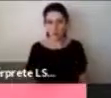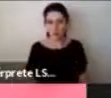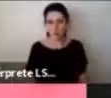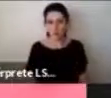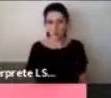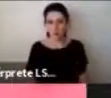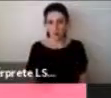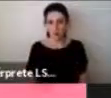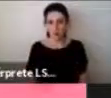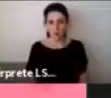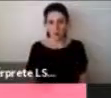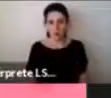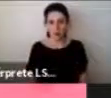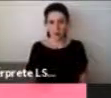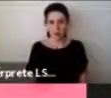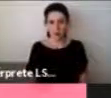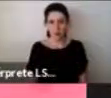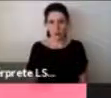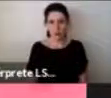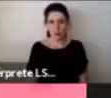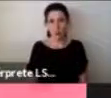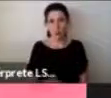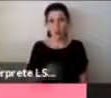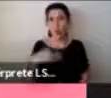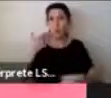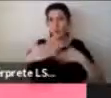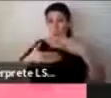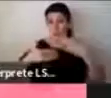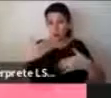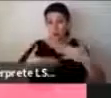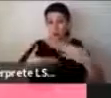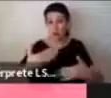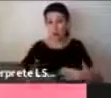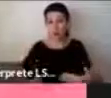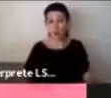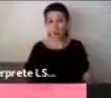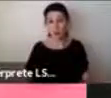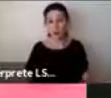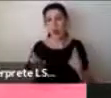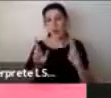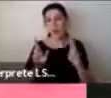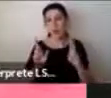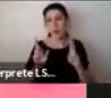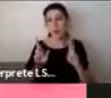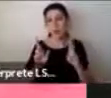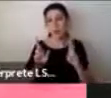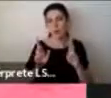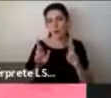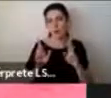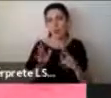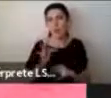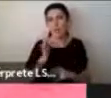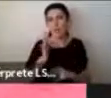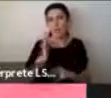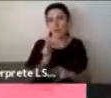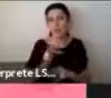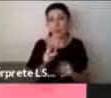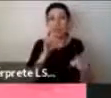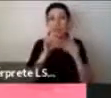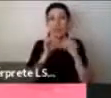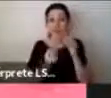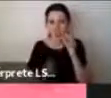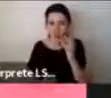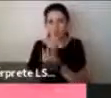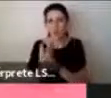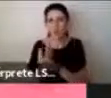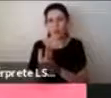y bueno como esto es un proceso esperamos que en el futuro incluir nuevos cuentos de ojalá otros